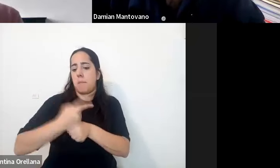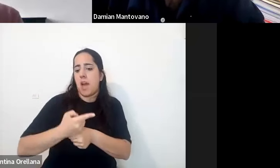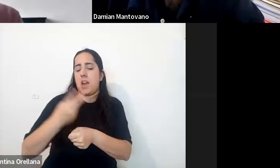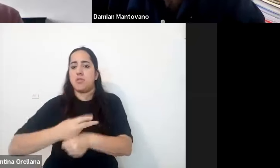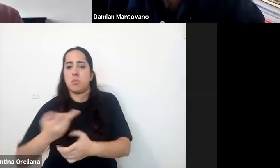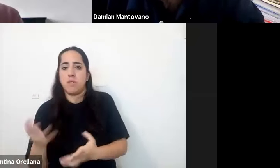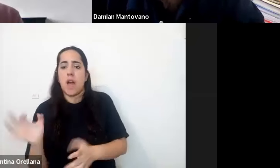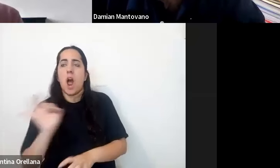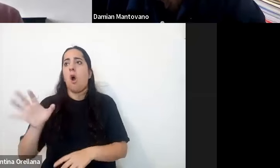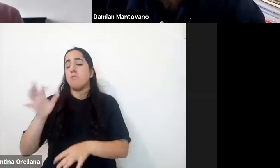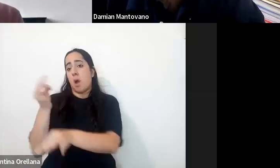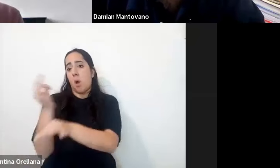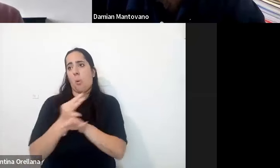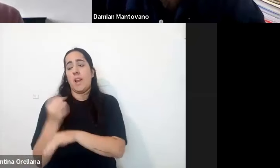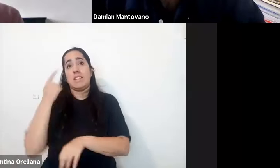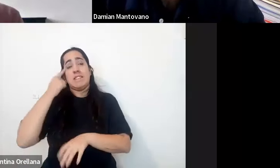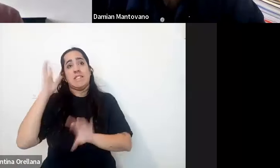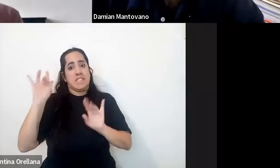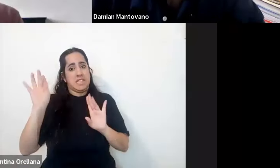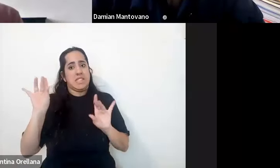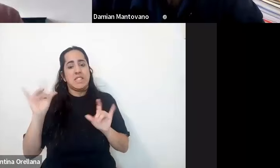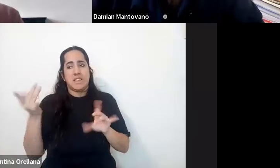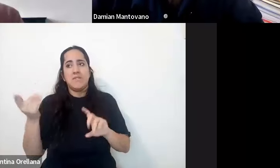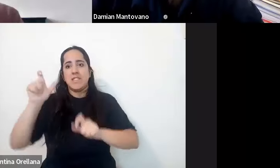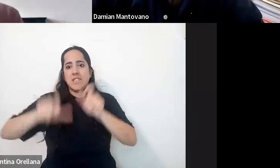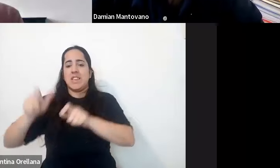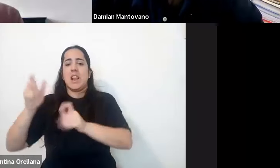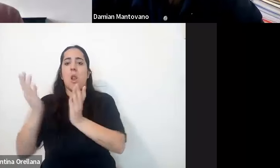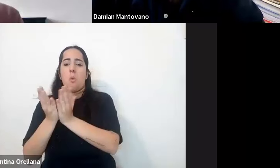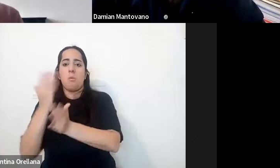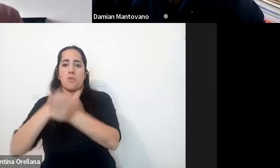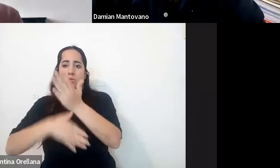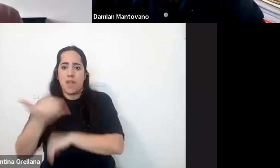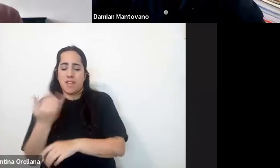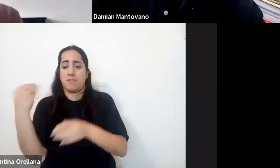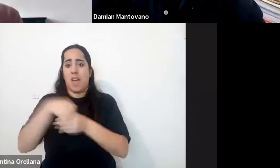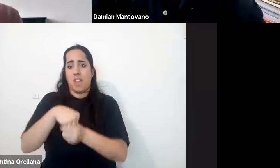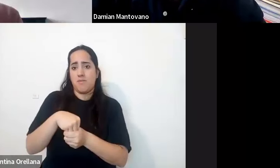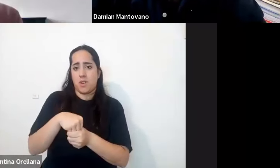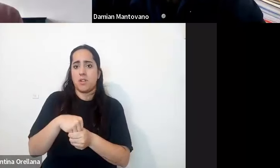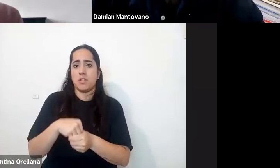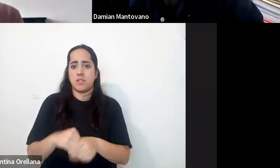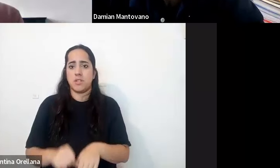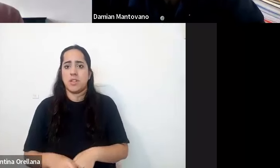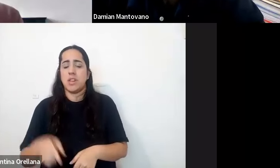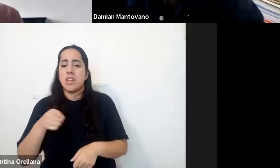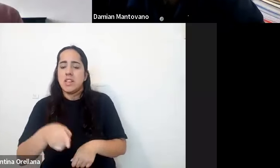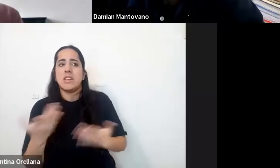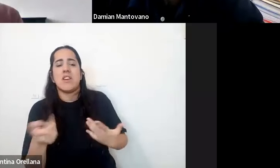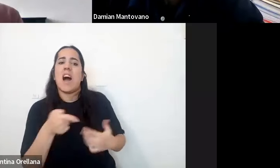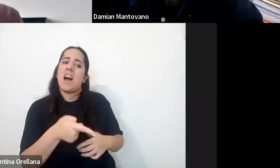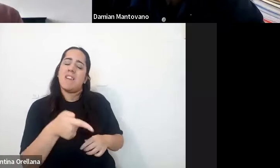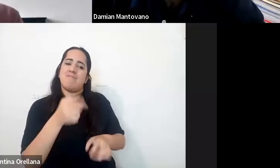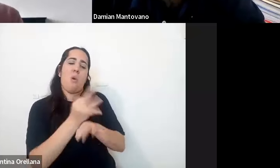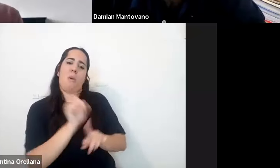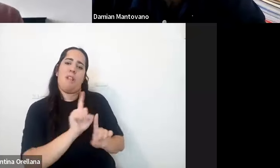pensar cuál es el lugar de este estudiante en esta escuela y como decía en un inicio si este estudiante es o no para esta escuela y no cómo hacer que esta